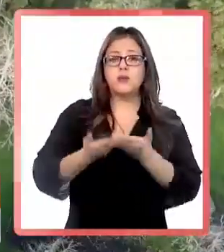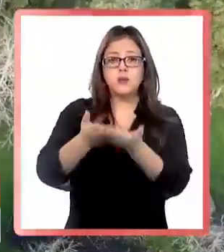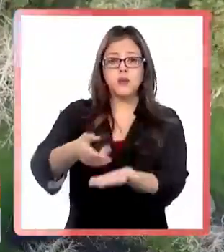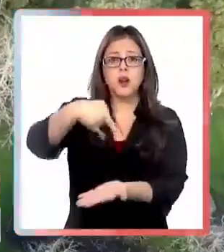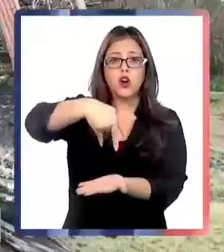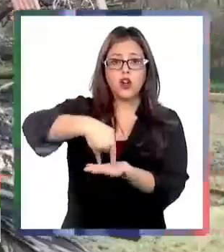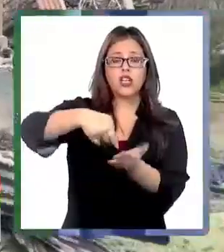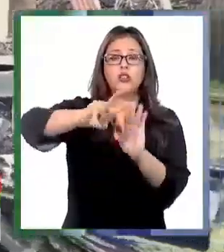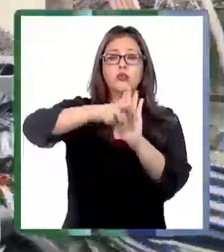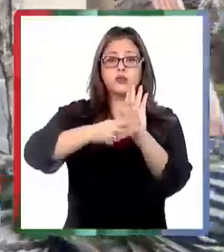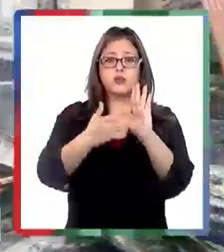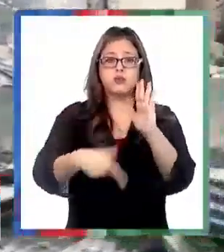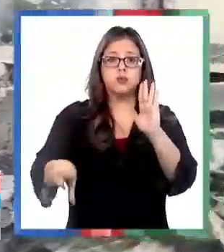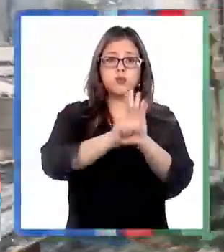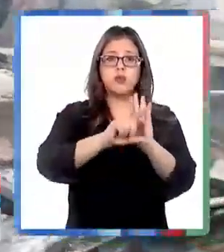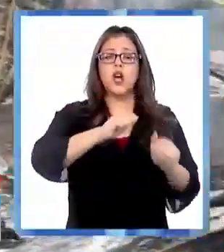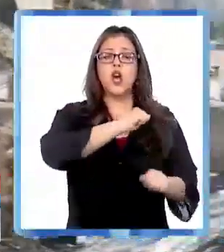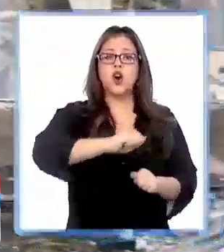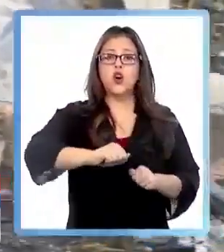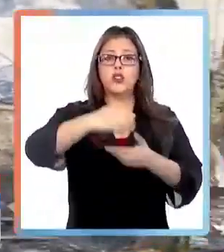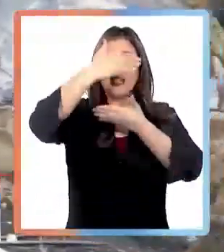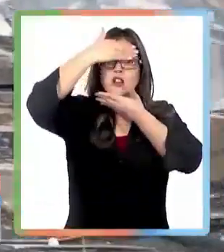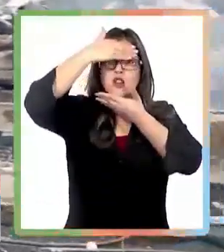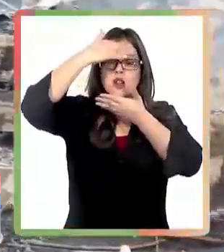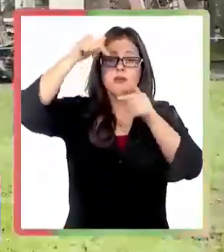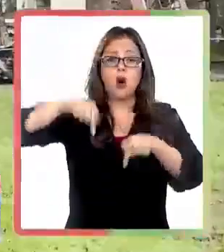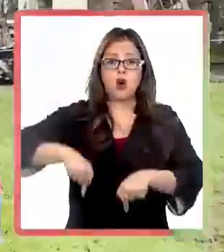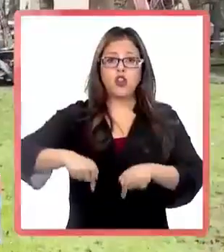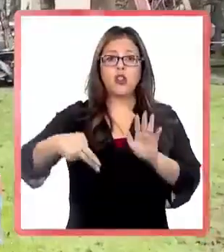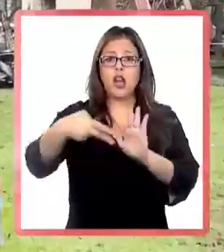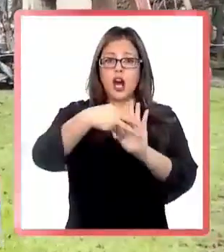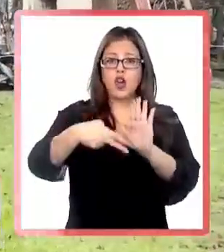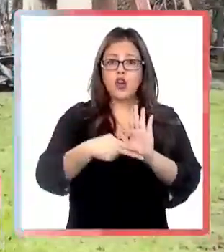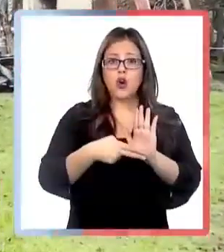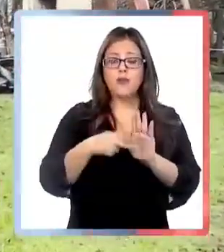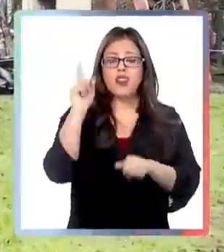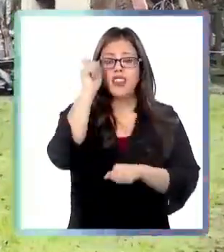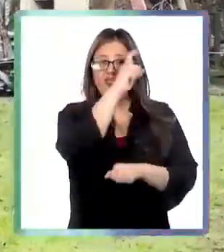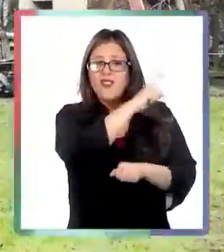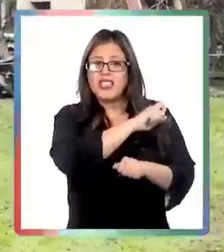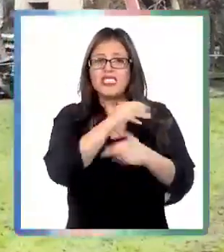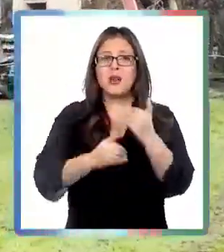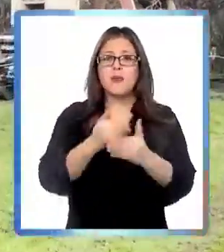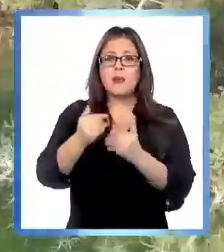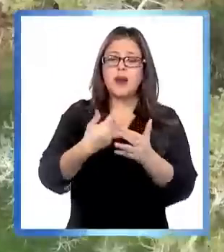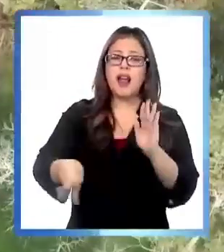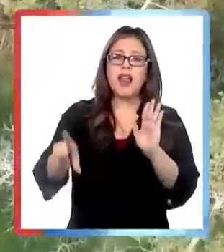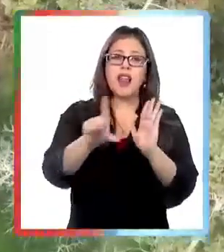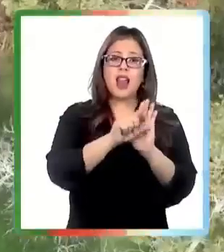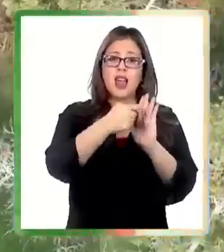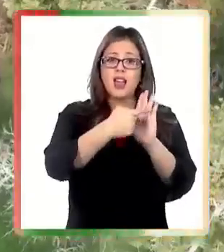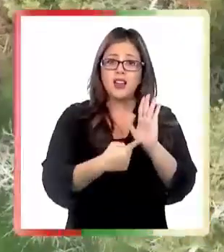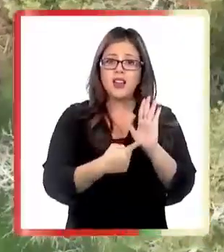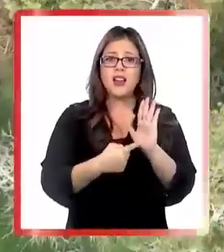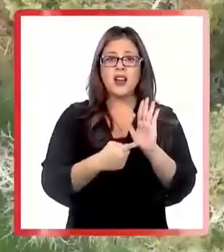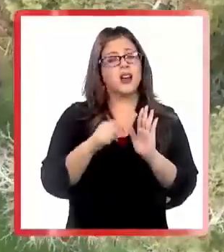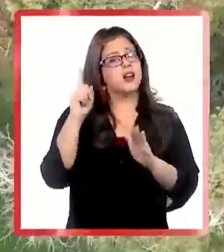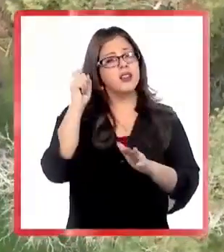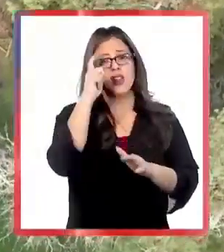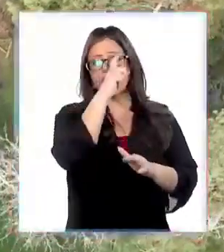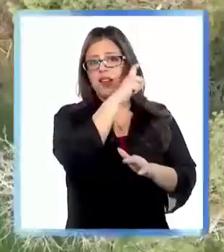antiterrorista. Hoy las normas son tan difíciles de aplicar que la ley se ha vuelto muy compleja de aplicar.